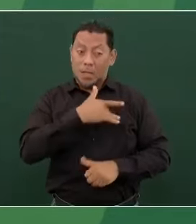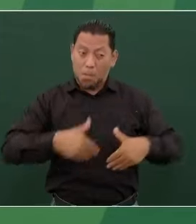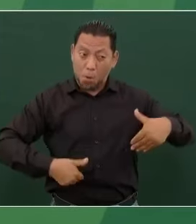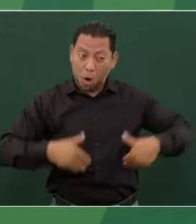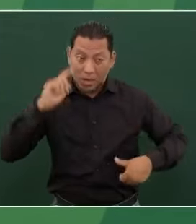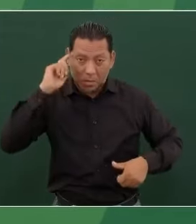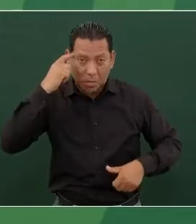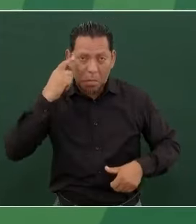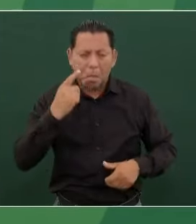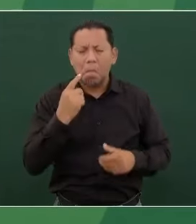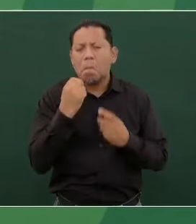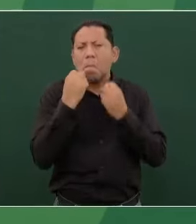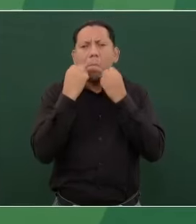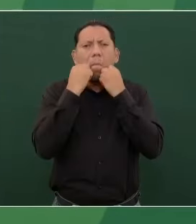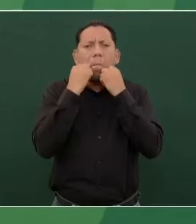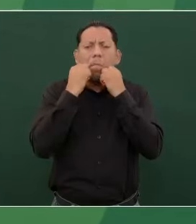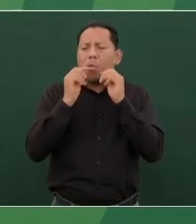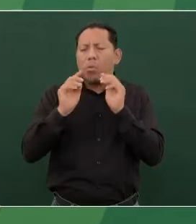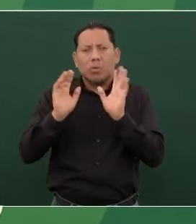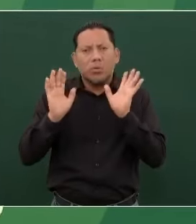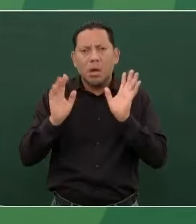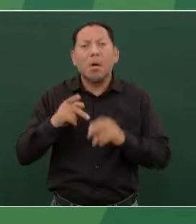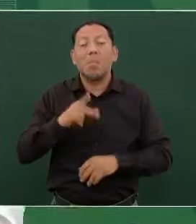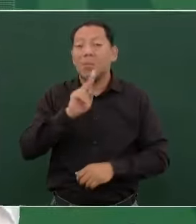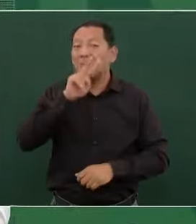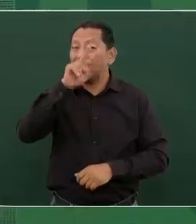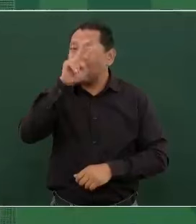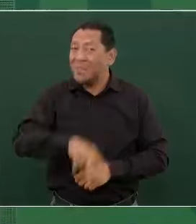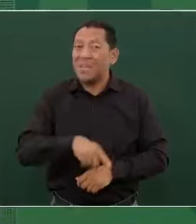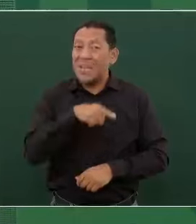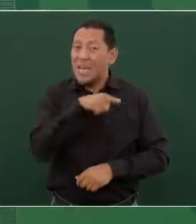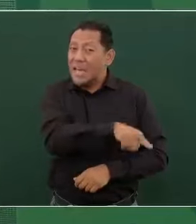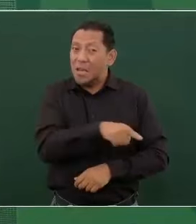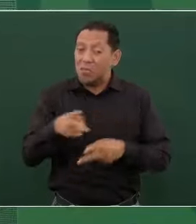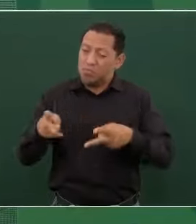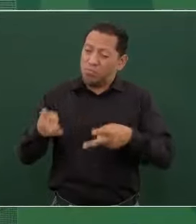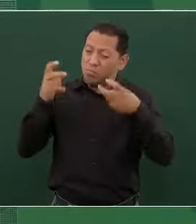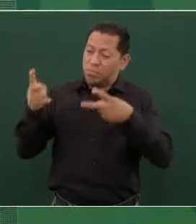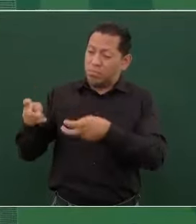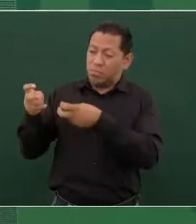pero son unos mil ladrones